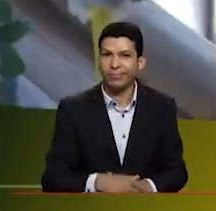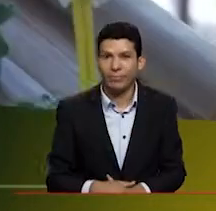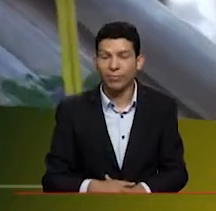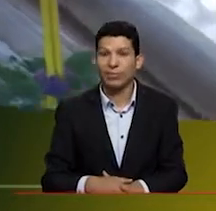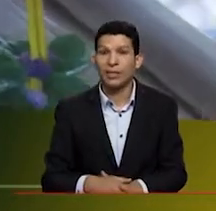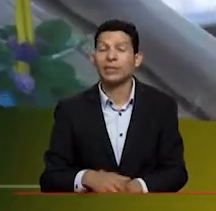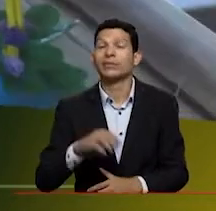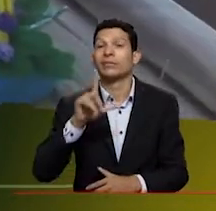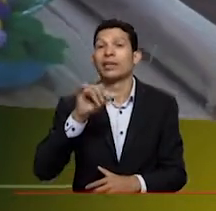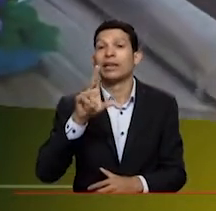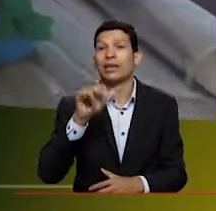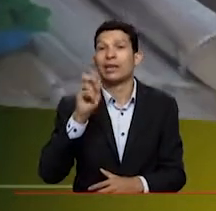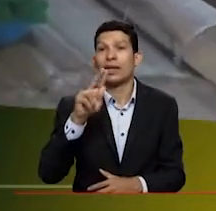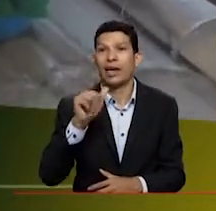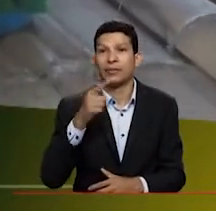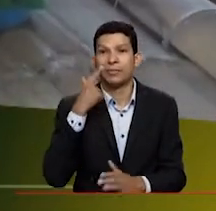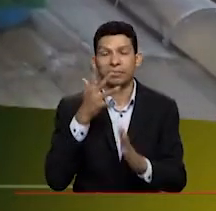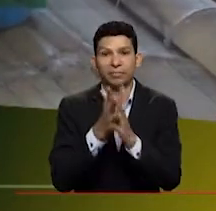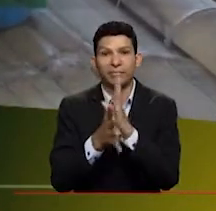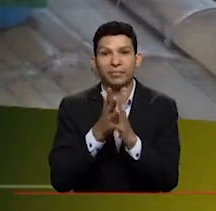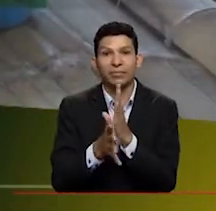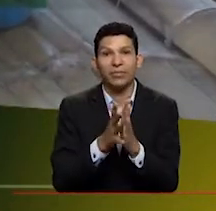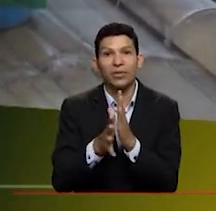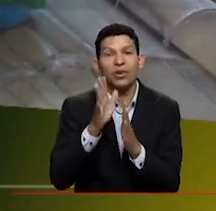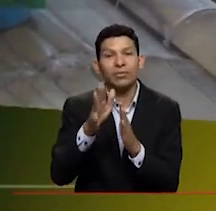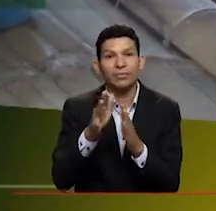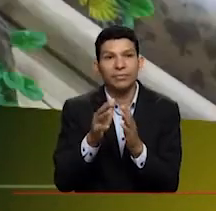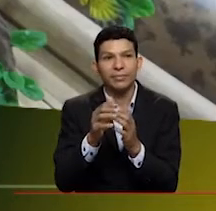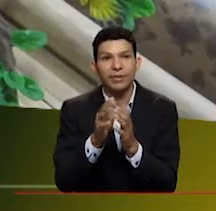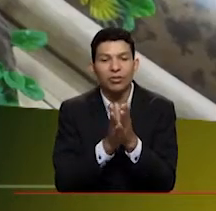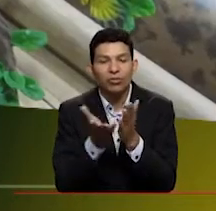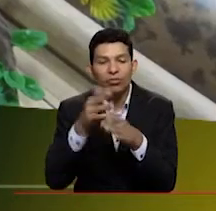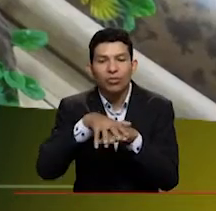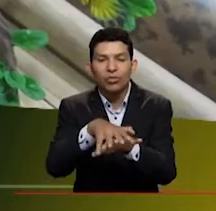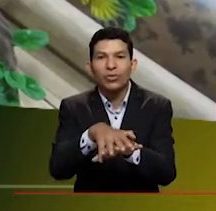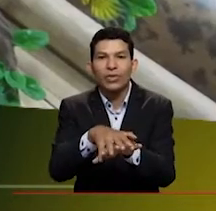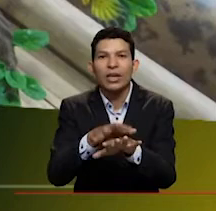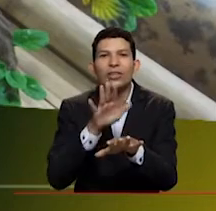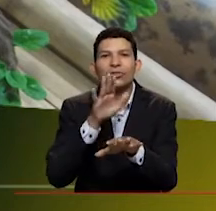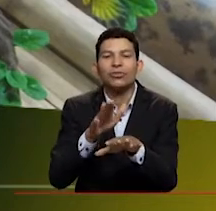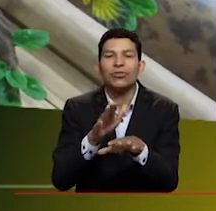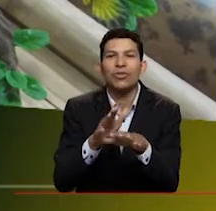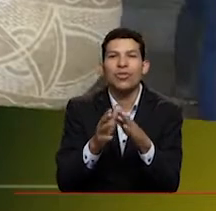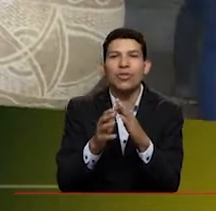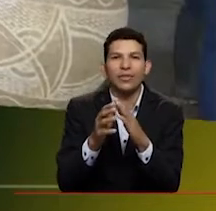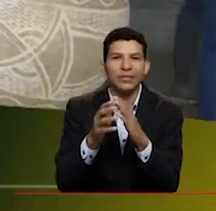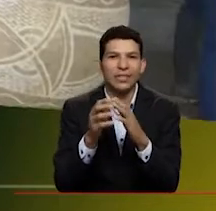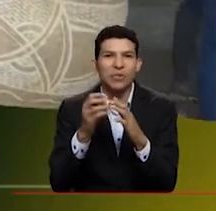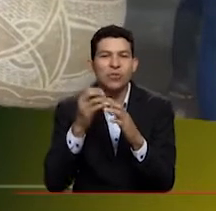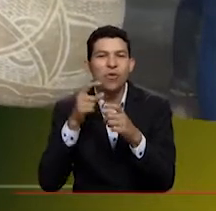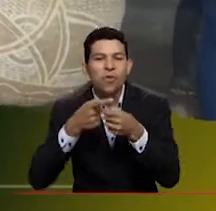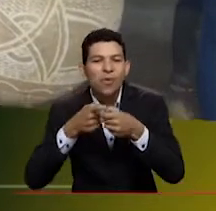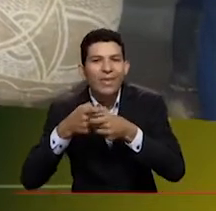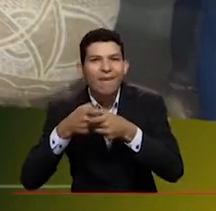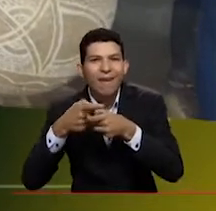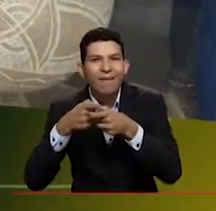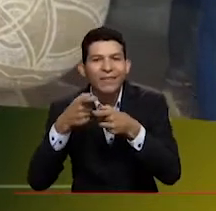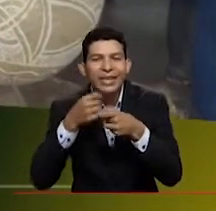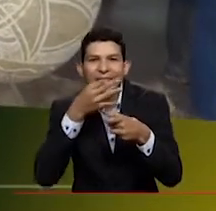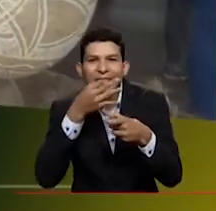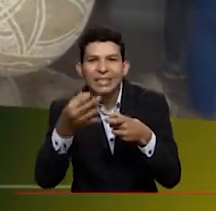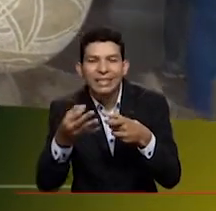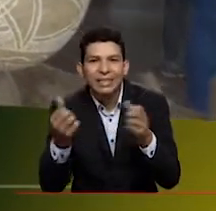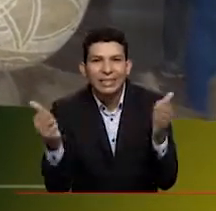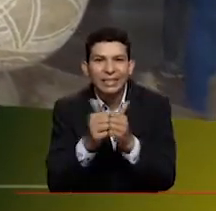le hablo, Liliana, de los envueltos de choclo con bocadillo y queso en su interior. Es como difícil